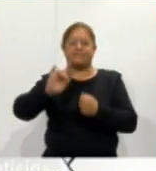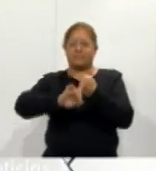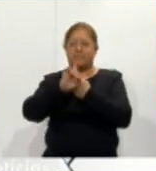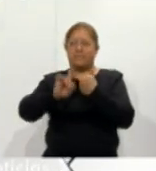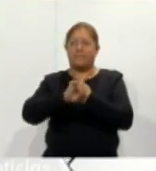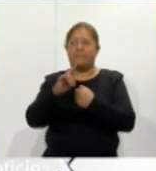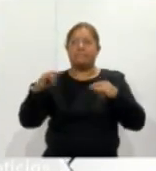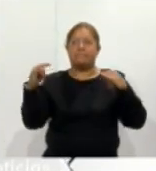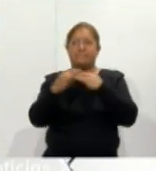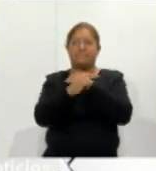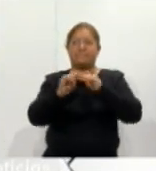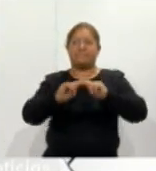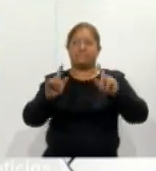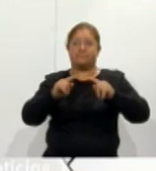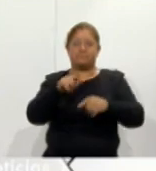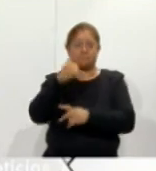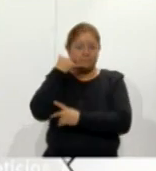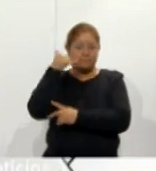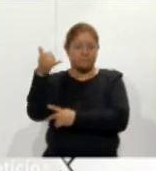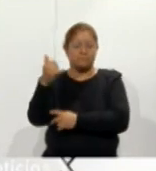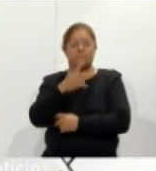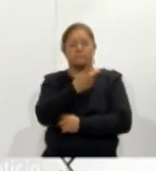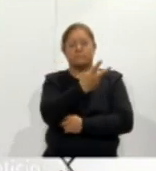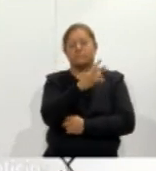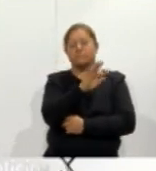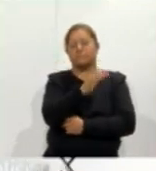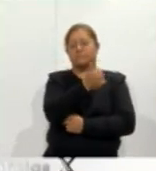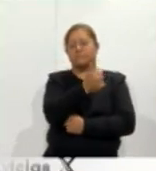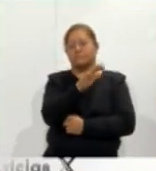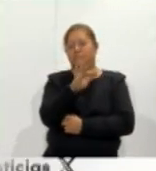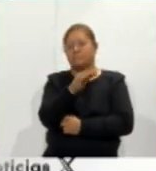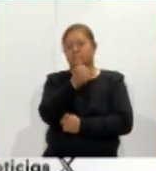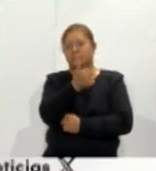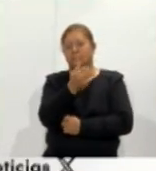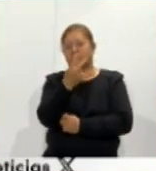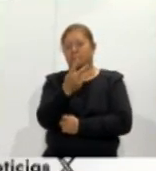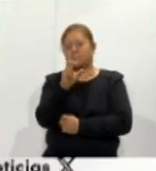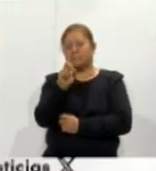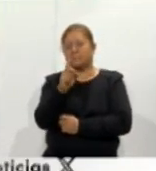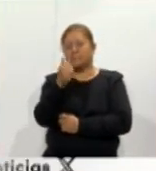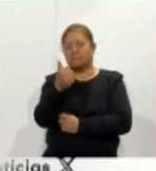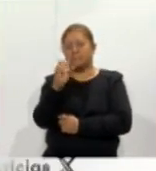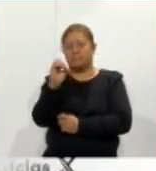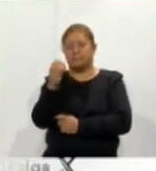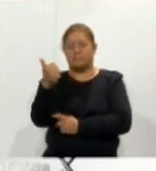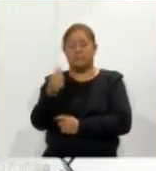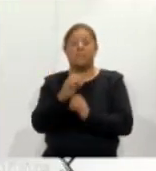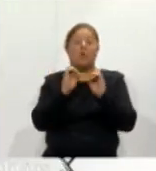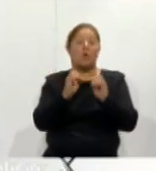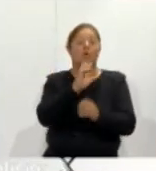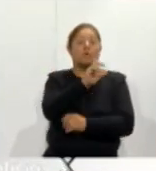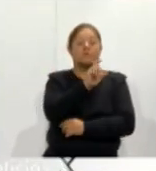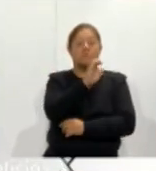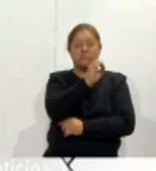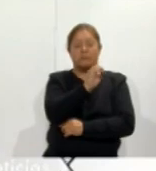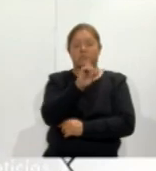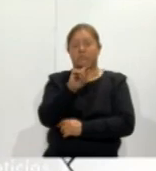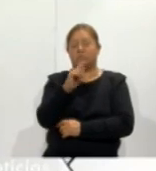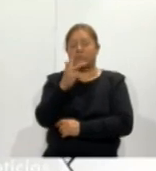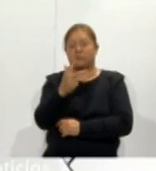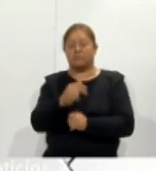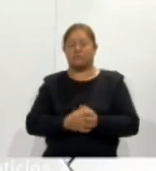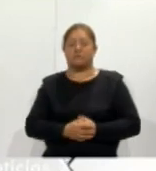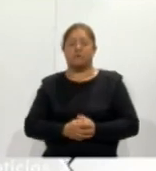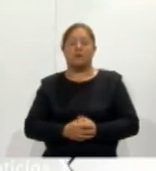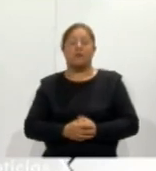las carreteras de Tlaxcala, puedes marcar al número 246-46, 236-06 o al 078 a nivel nacional.